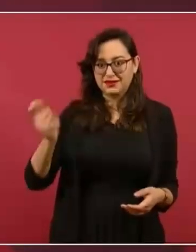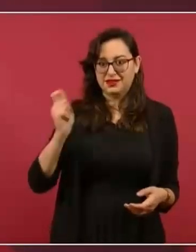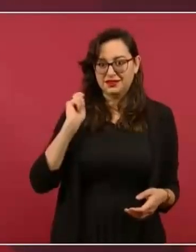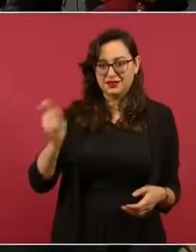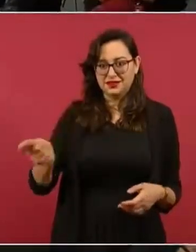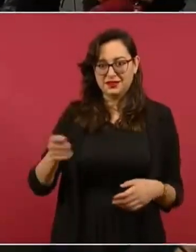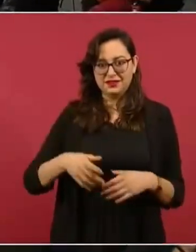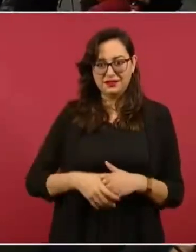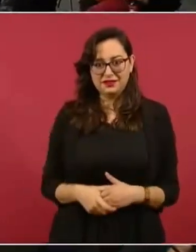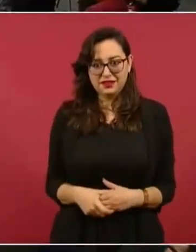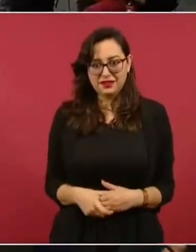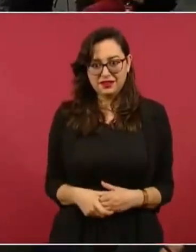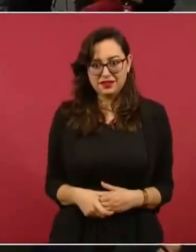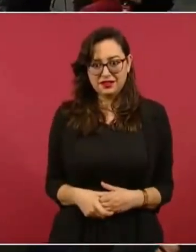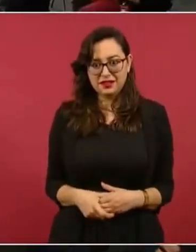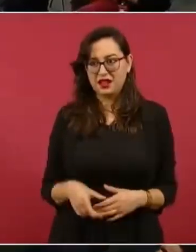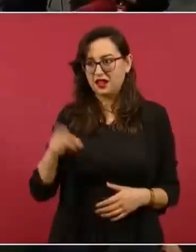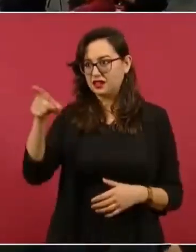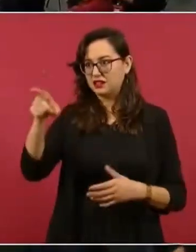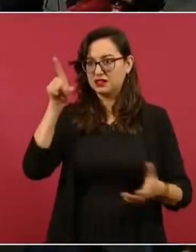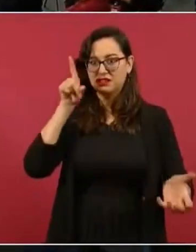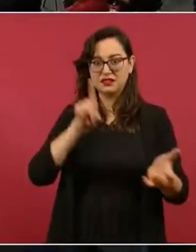pecadores sociales